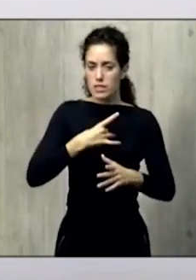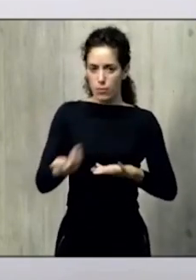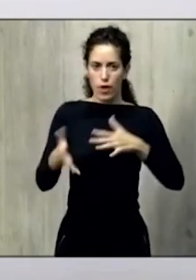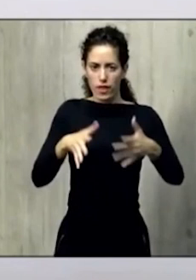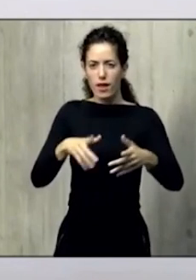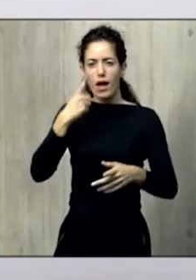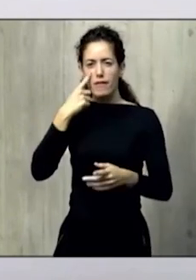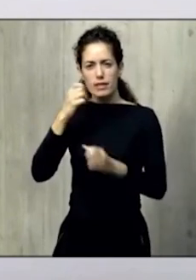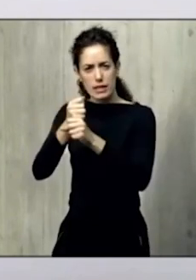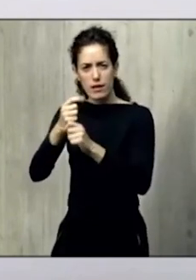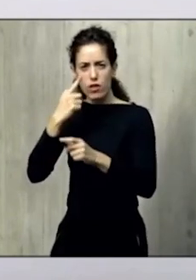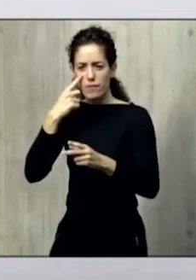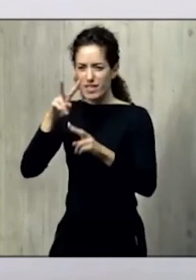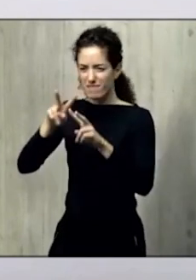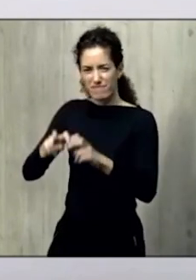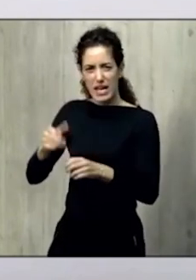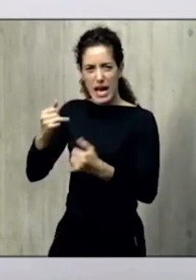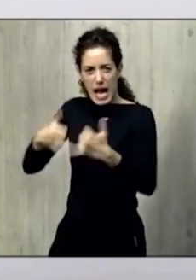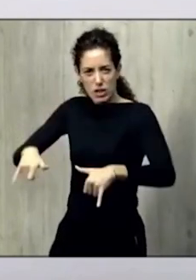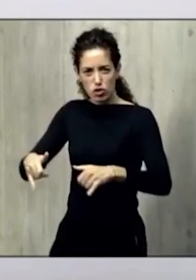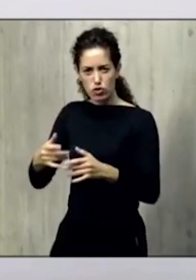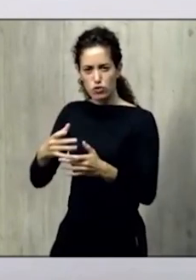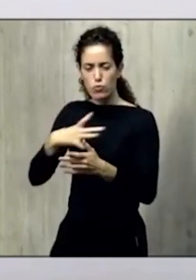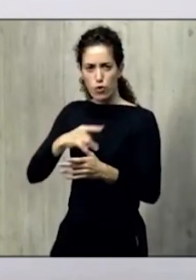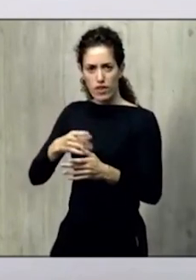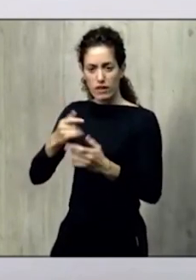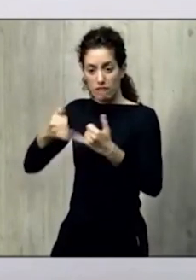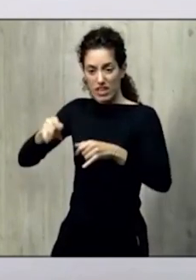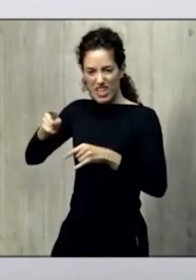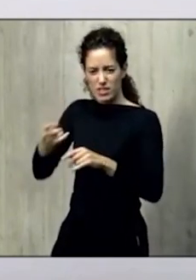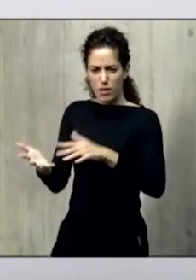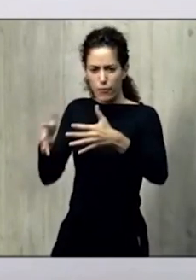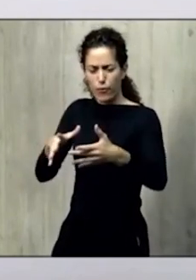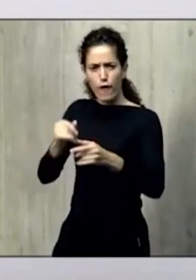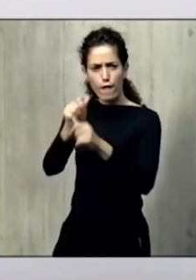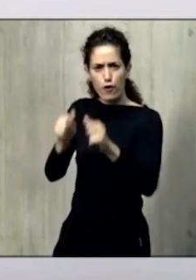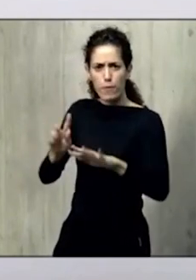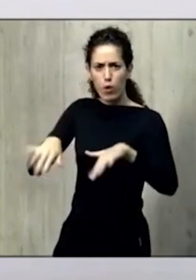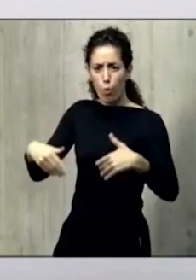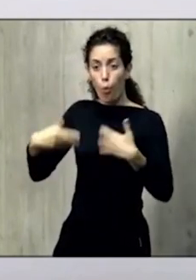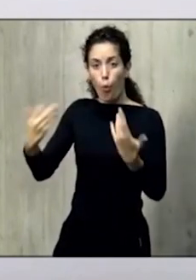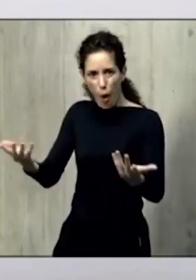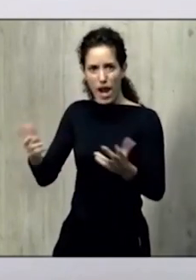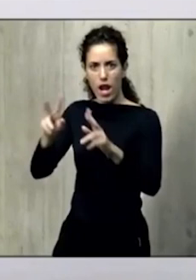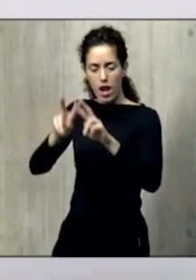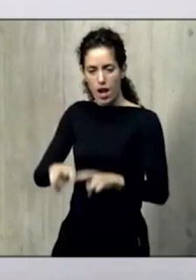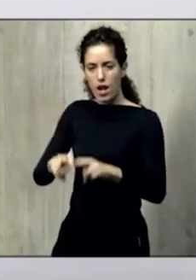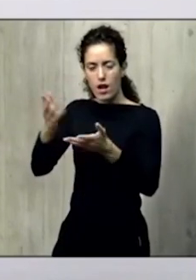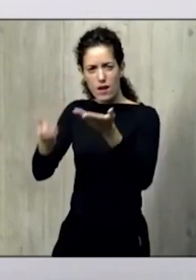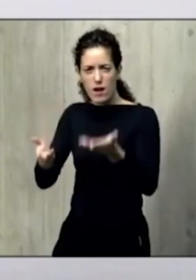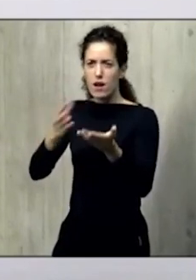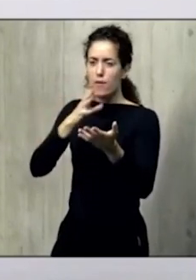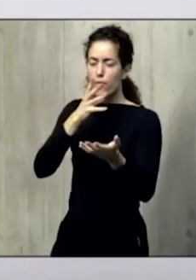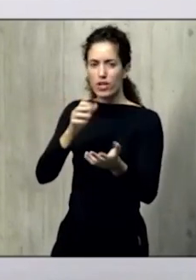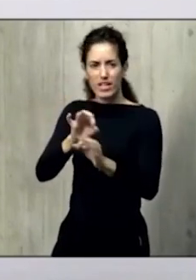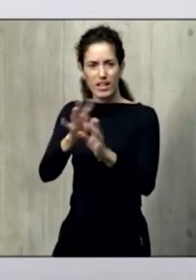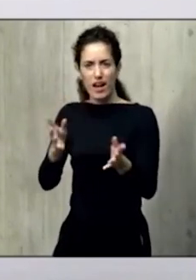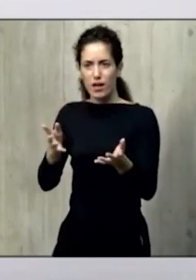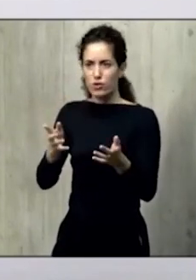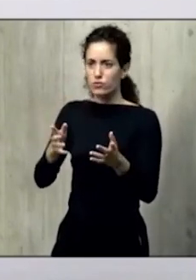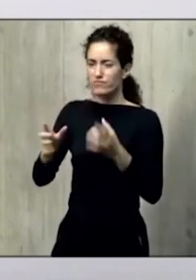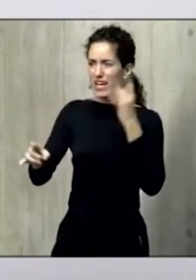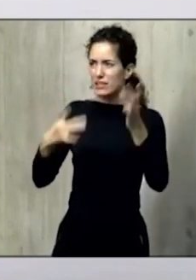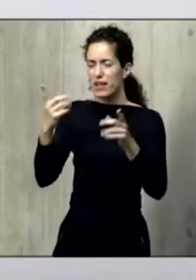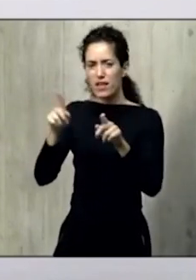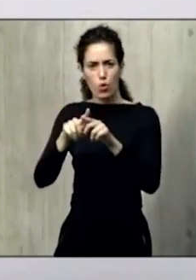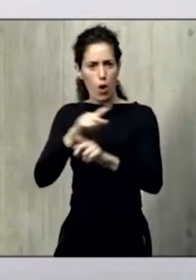qué actos quieren celebrarse, digamos, en esa fiesta, de qué modo, porque lógicamente esas actividades